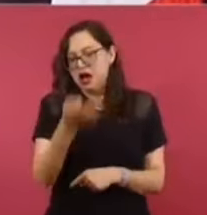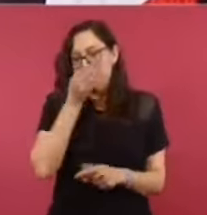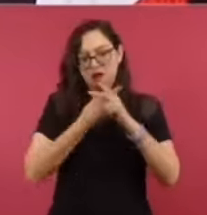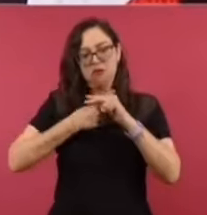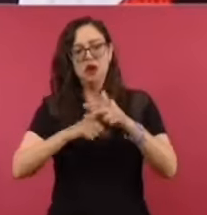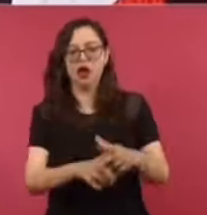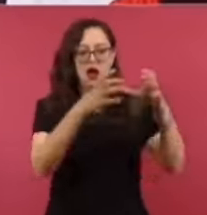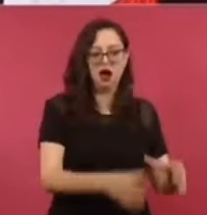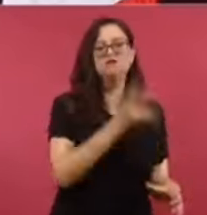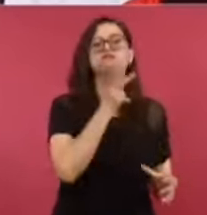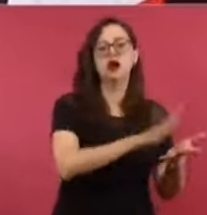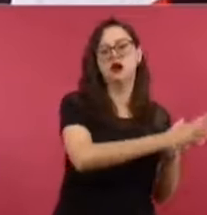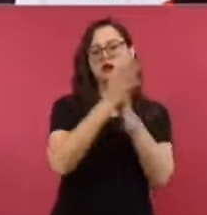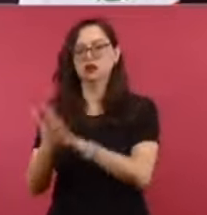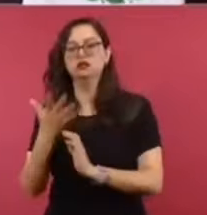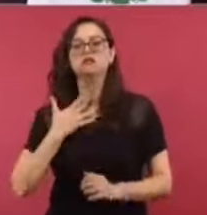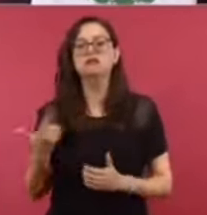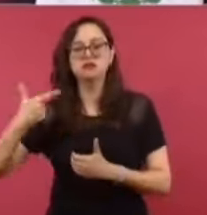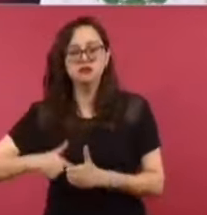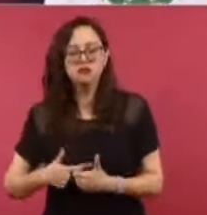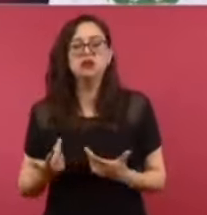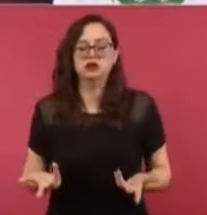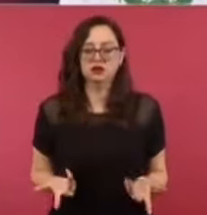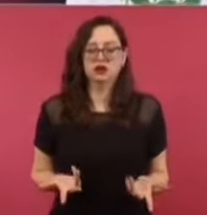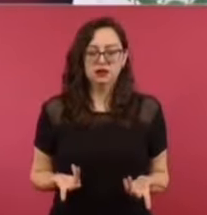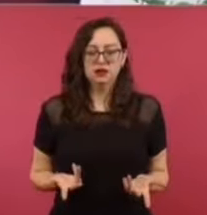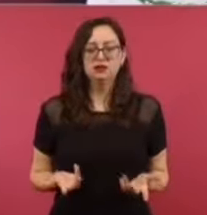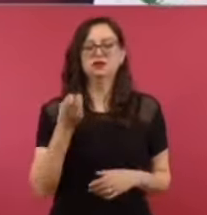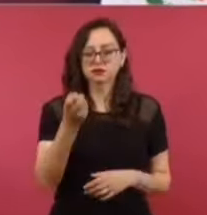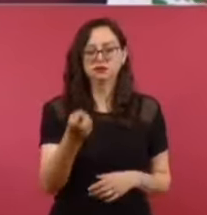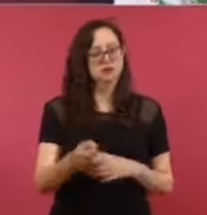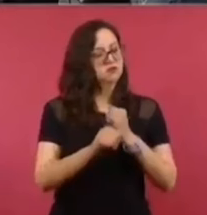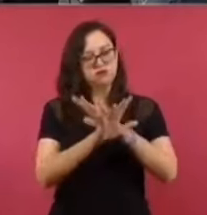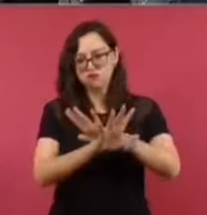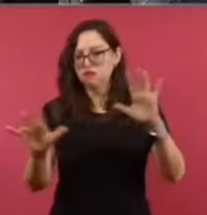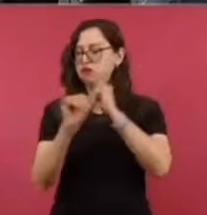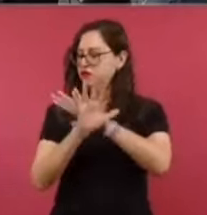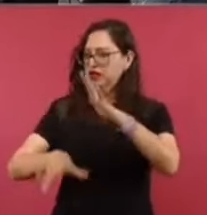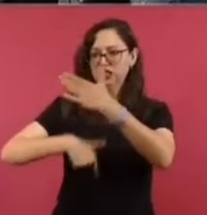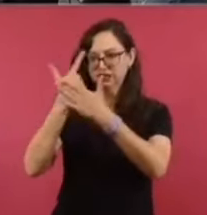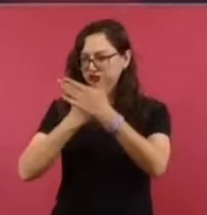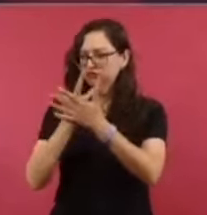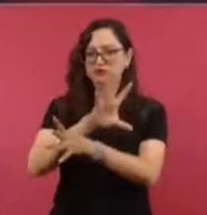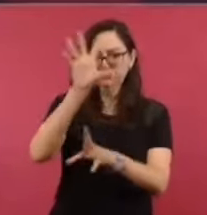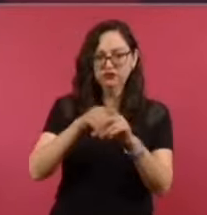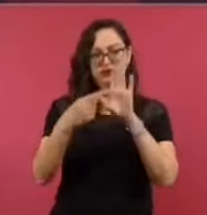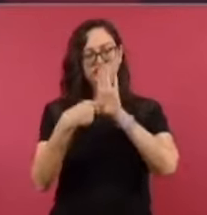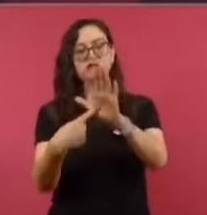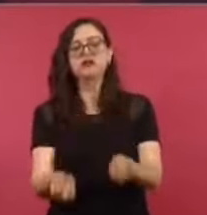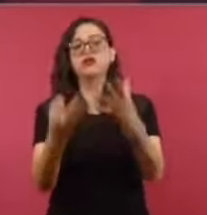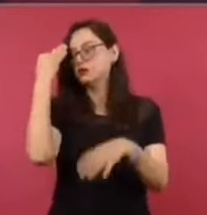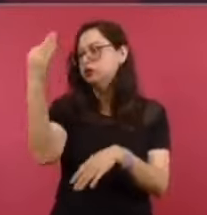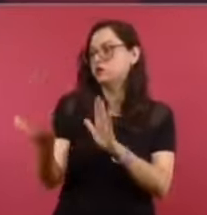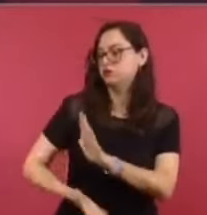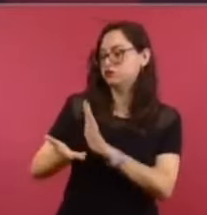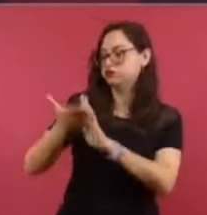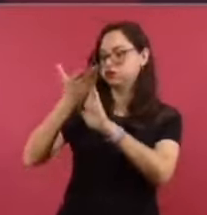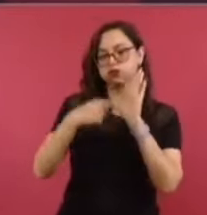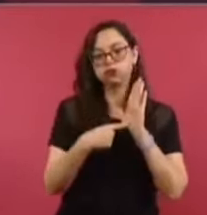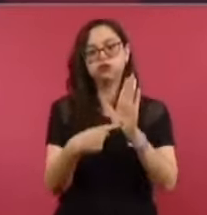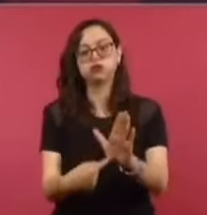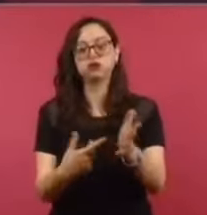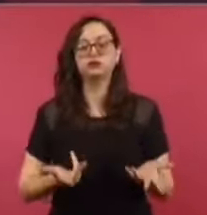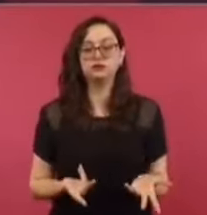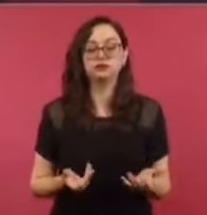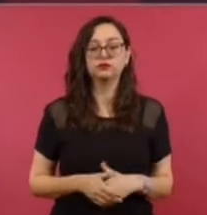y vamos a informar sobre todo, costos, el tiempo de construcción. Vamos